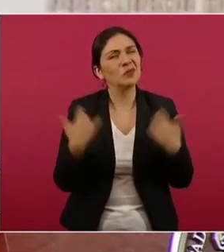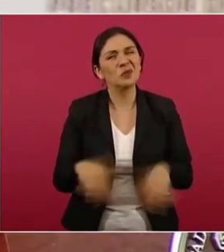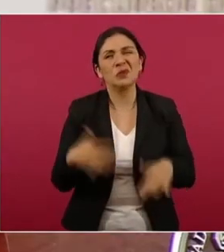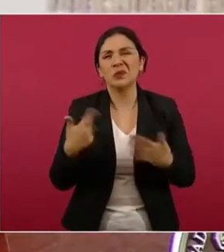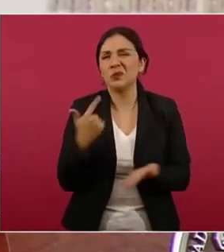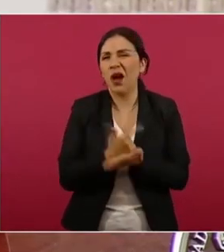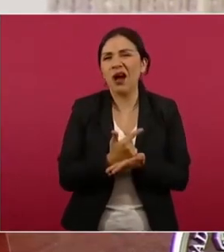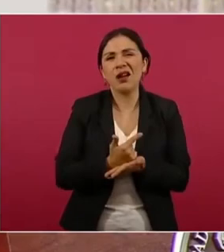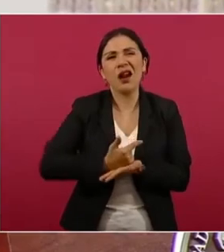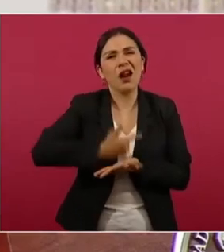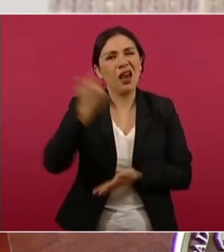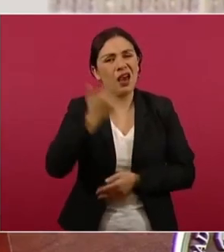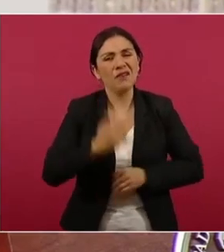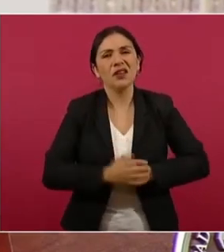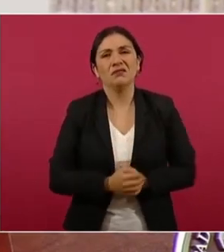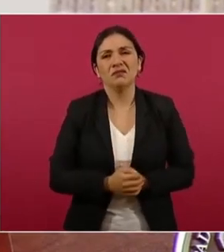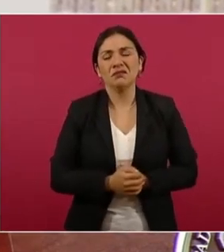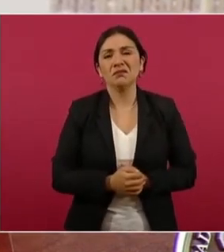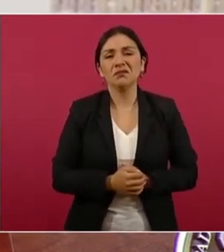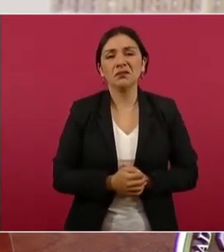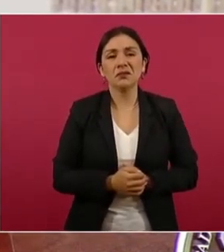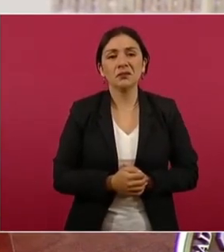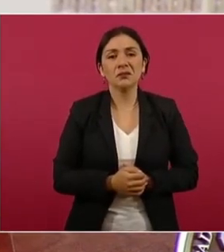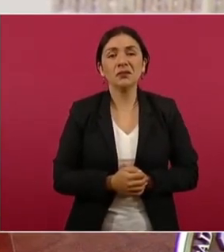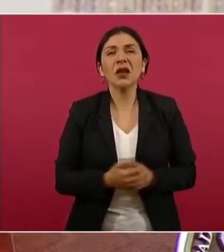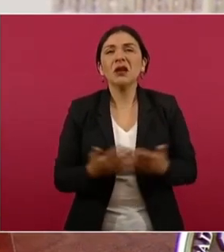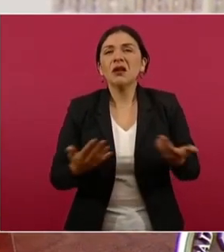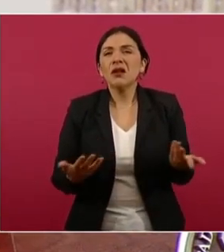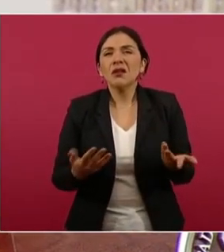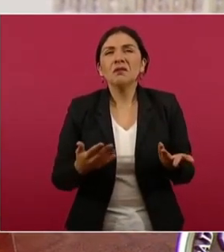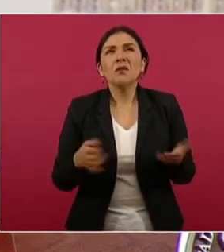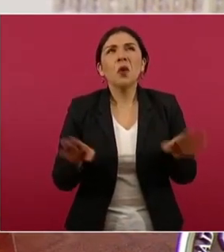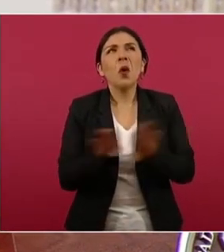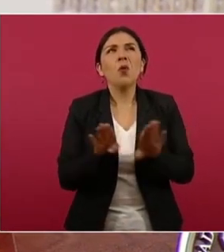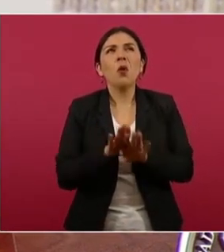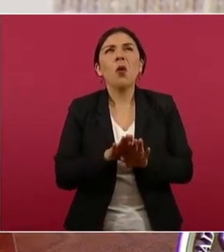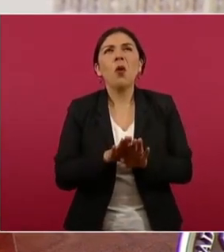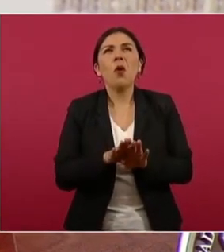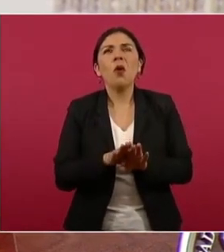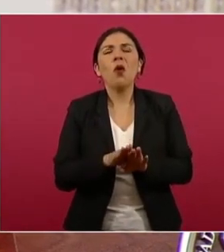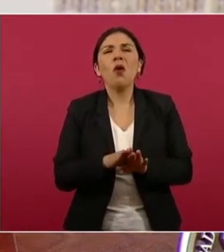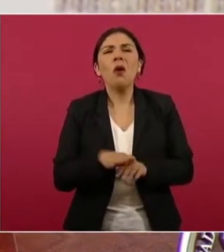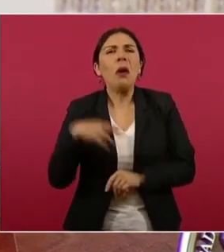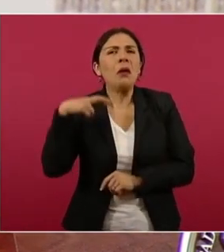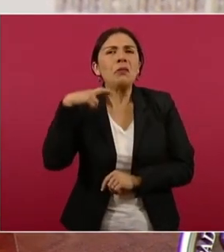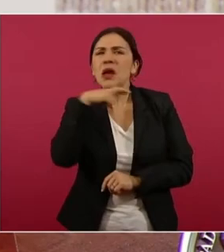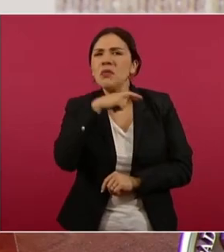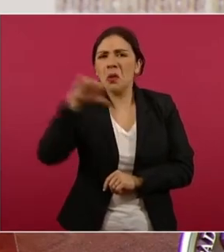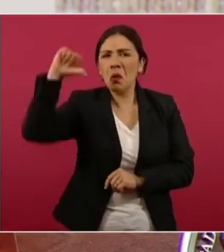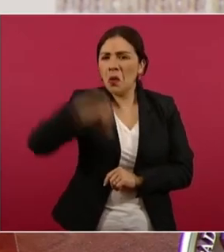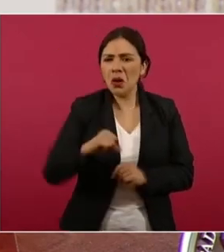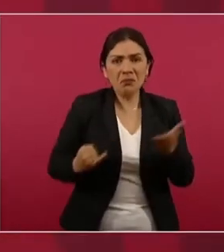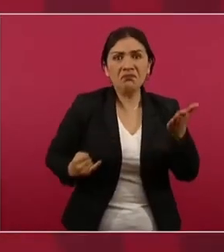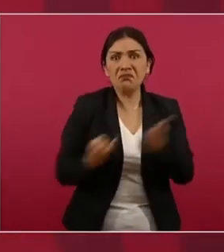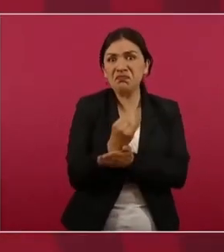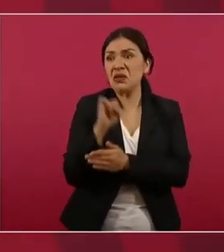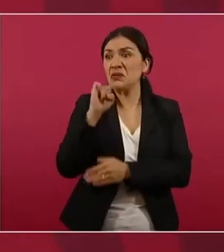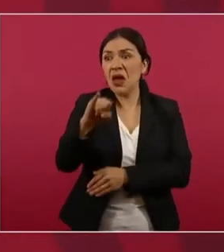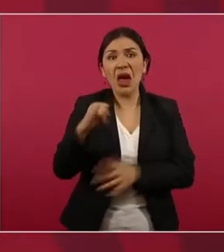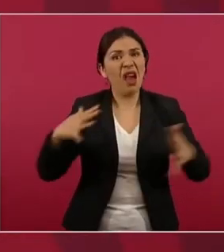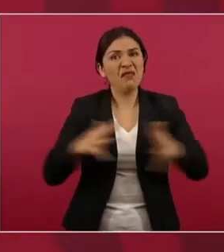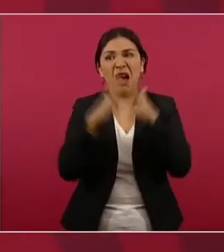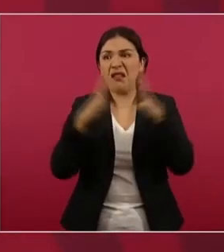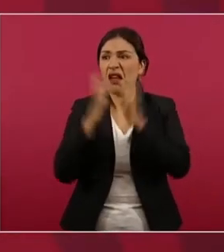además de manera improvisada. Yo no